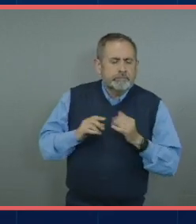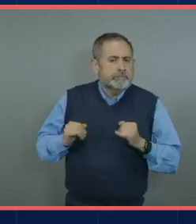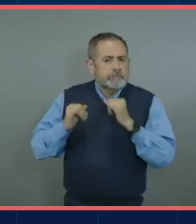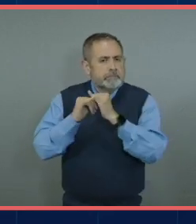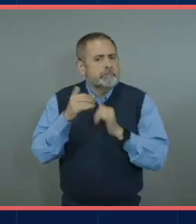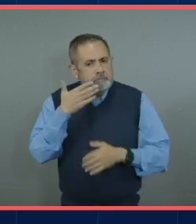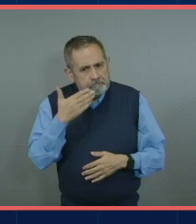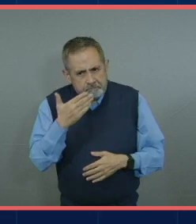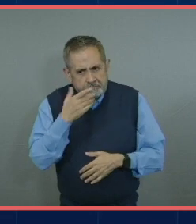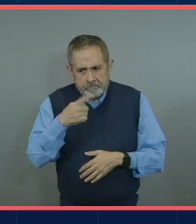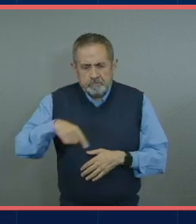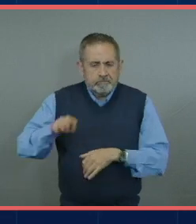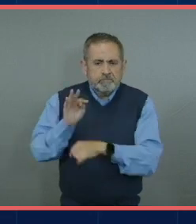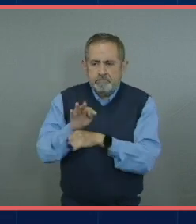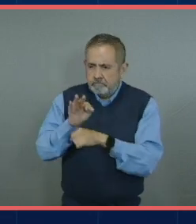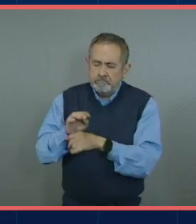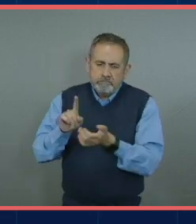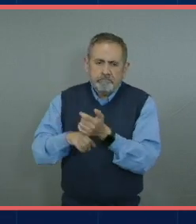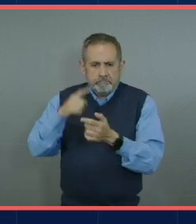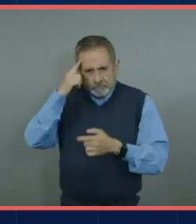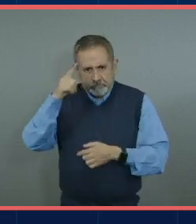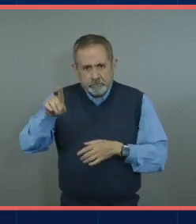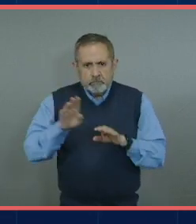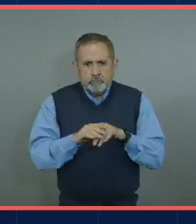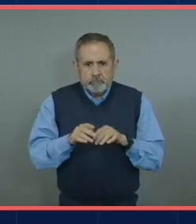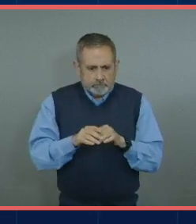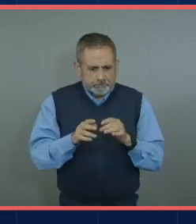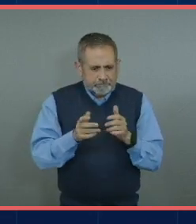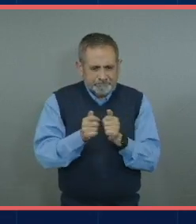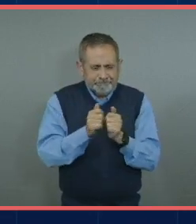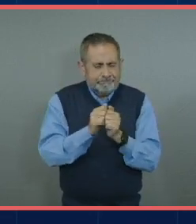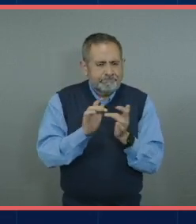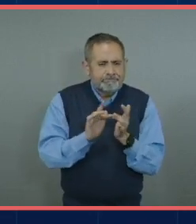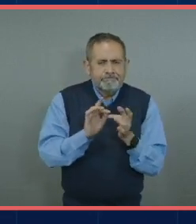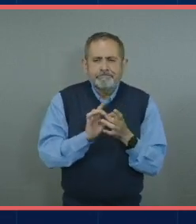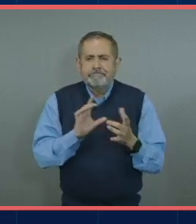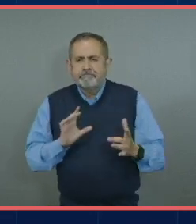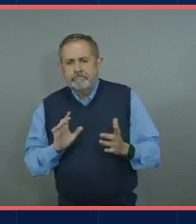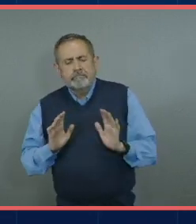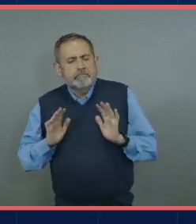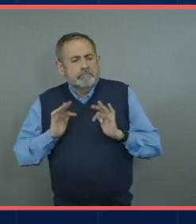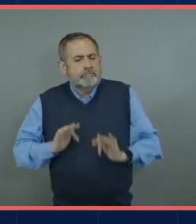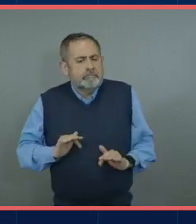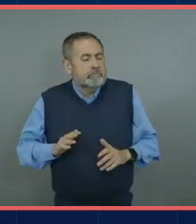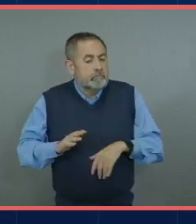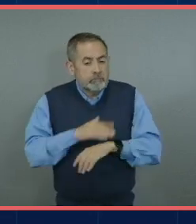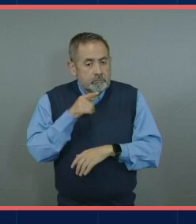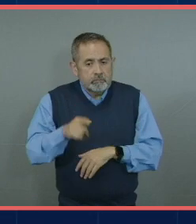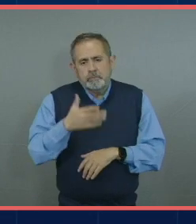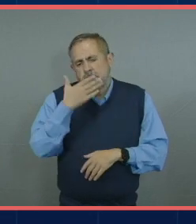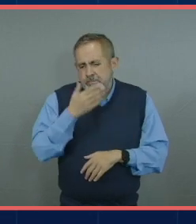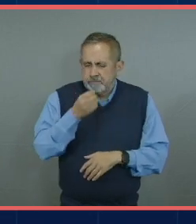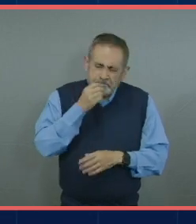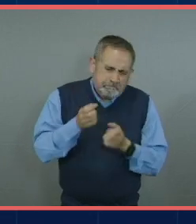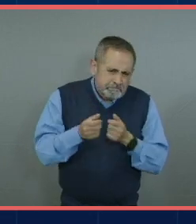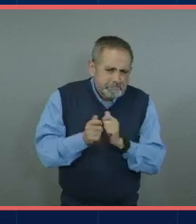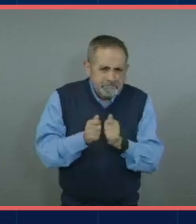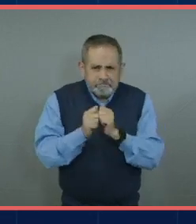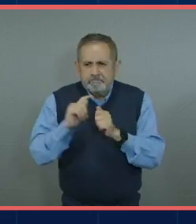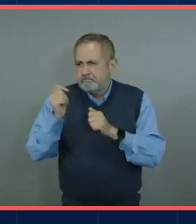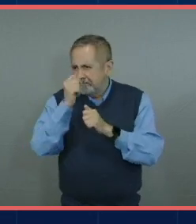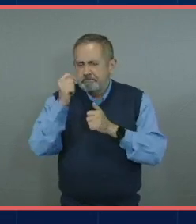se estén preocupando también por el tema de la desconexión digital porque como decíamos pues sí está padre crecer